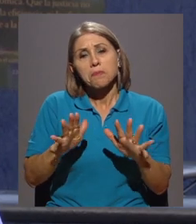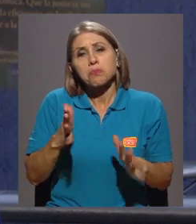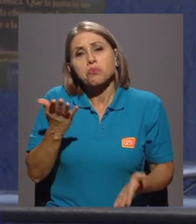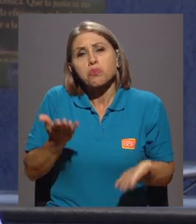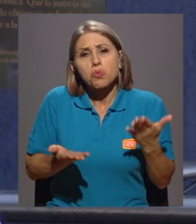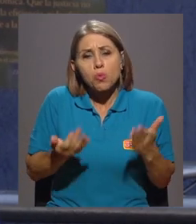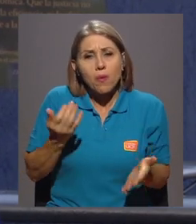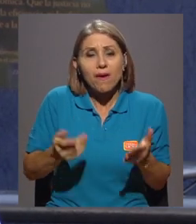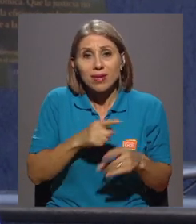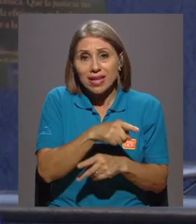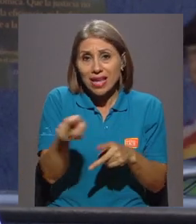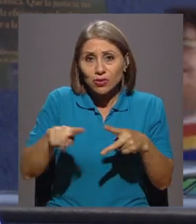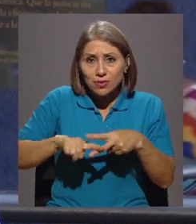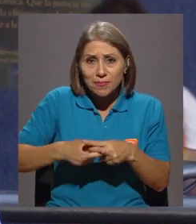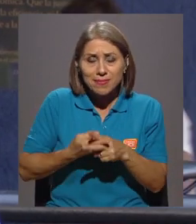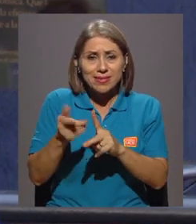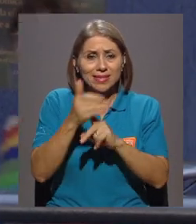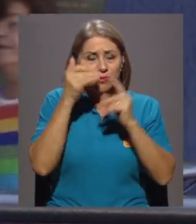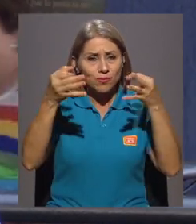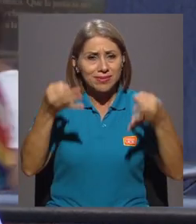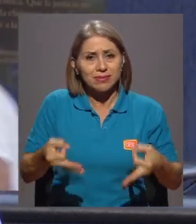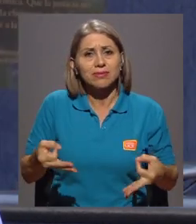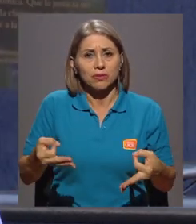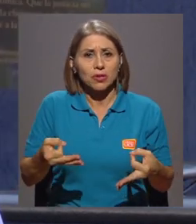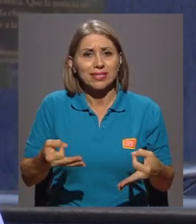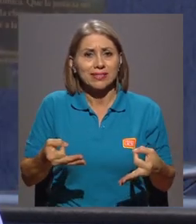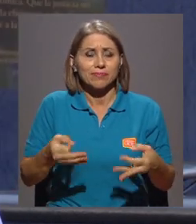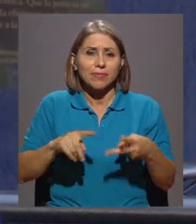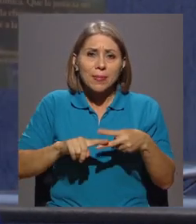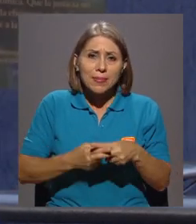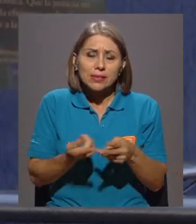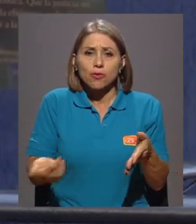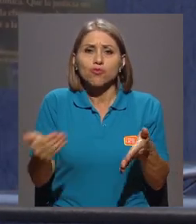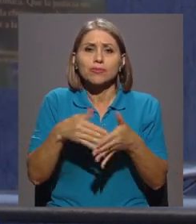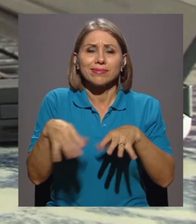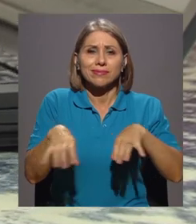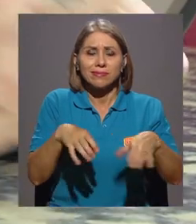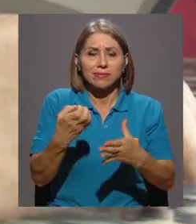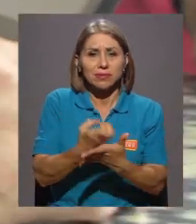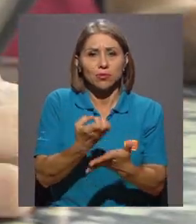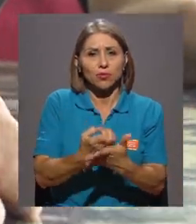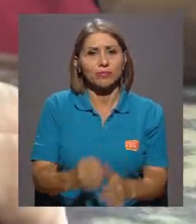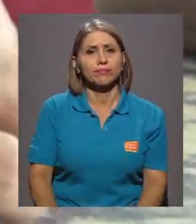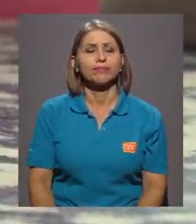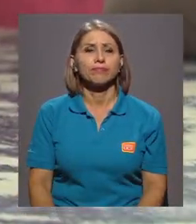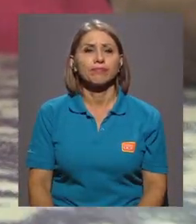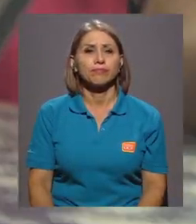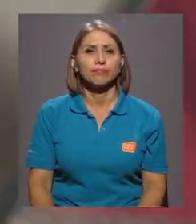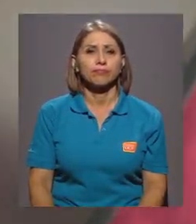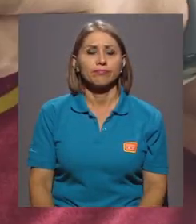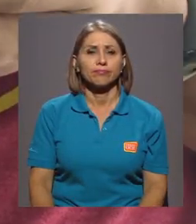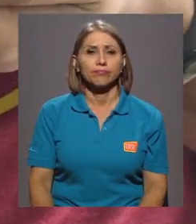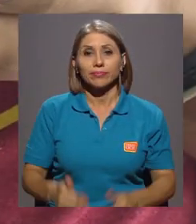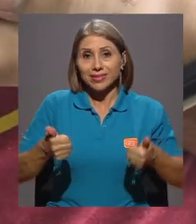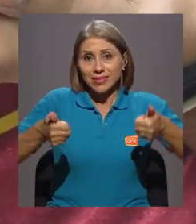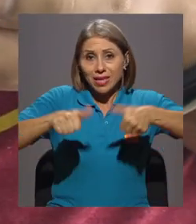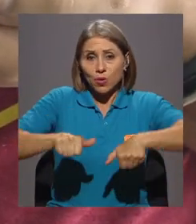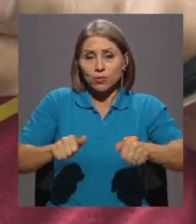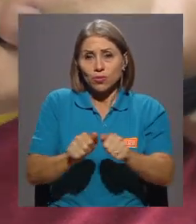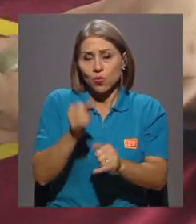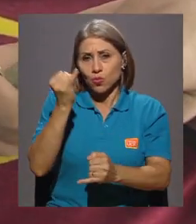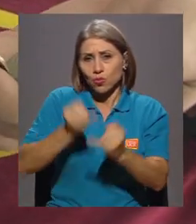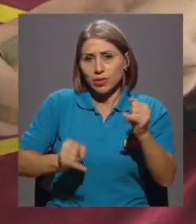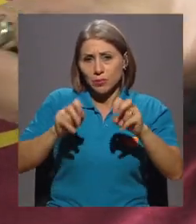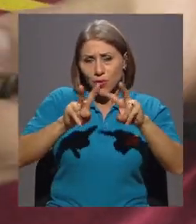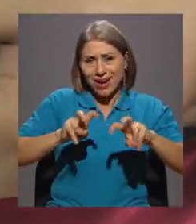es probable que empiecen a tomar ya las decisiones, que se empiece a reactivar la economía, ¿verdad? De acuerdo